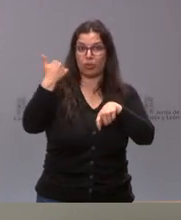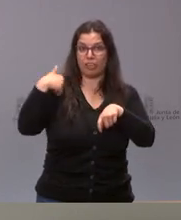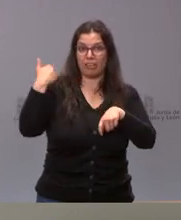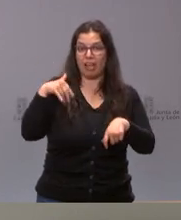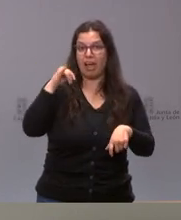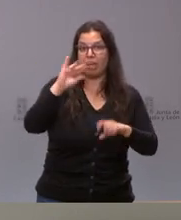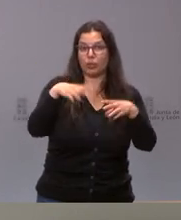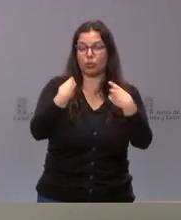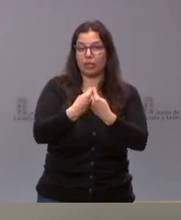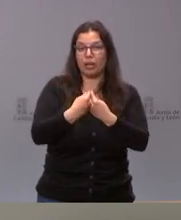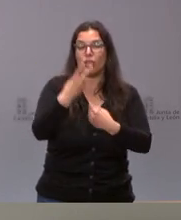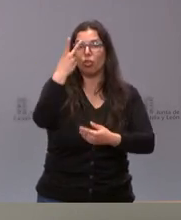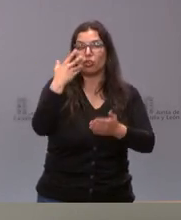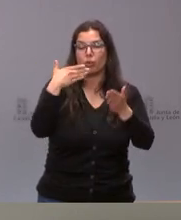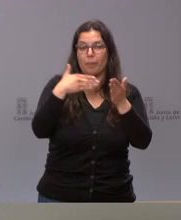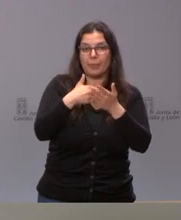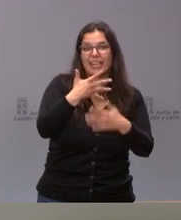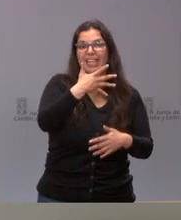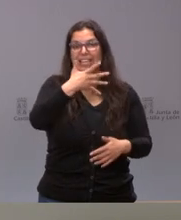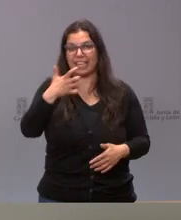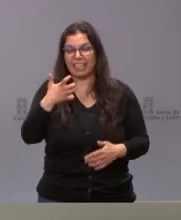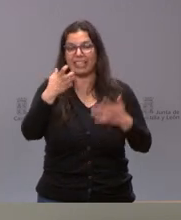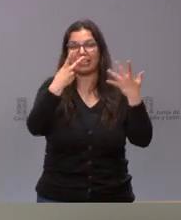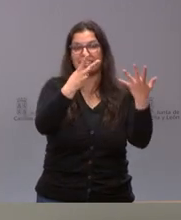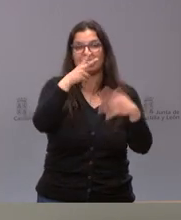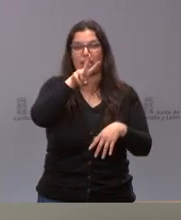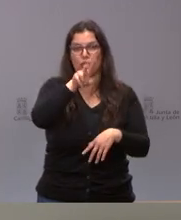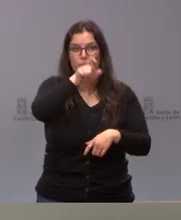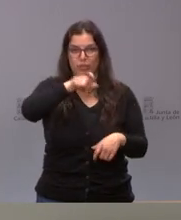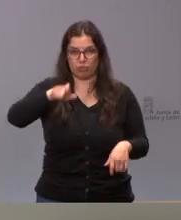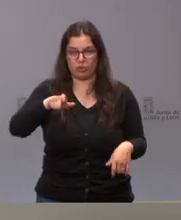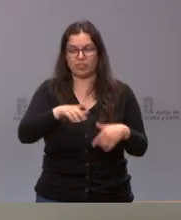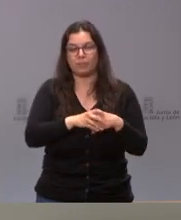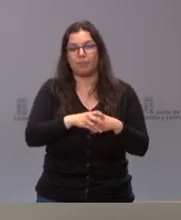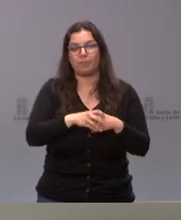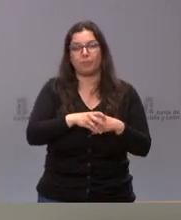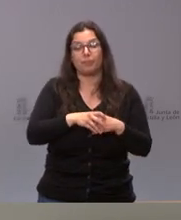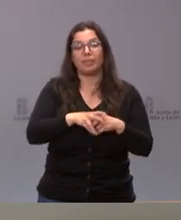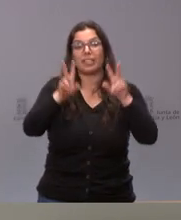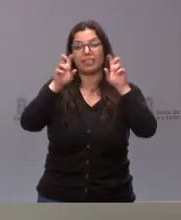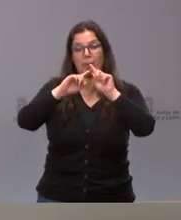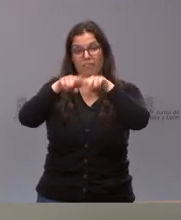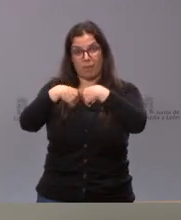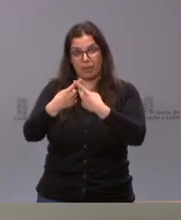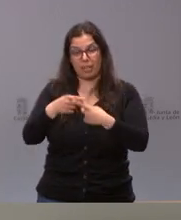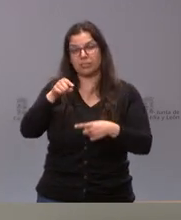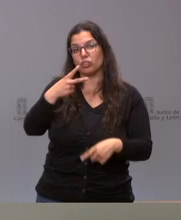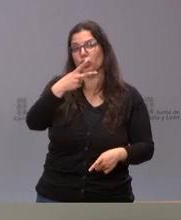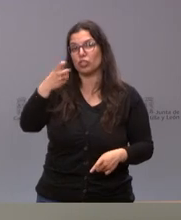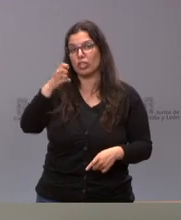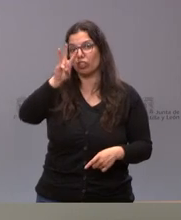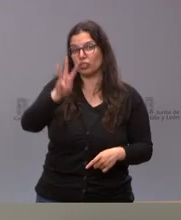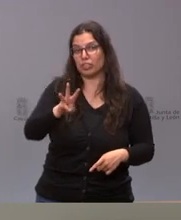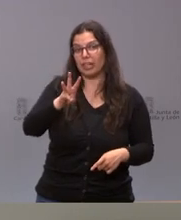autónoma ascienden ya a 2.572 personas. En el ámbito de familia, son 203